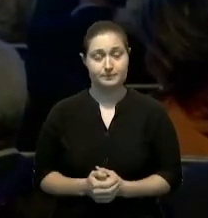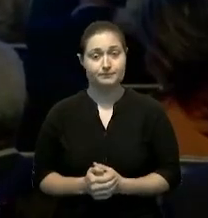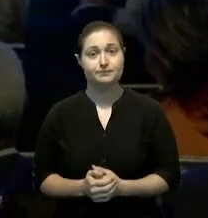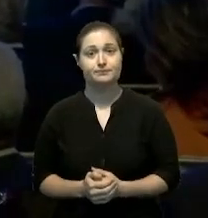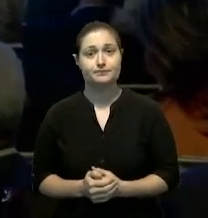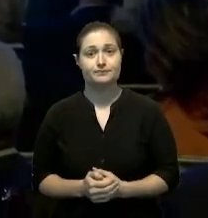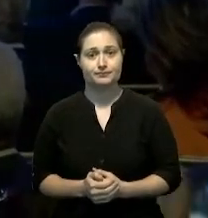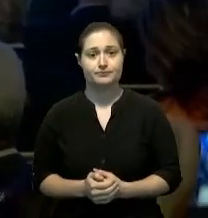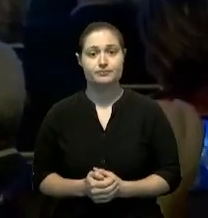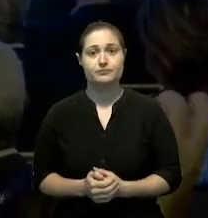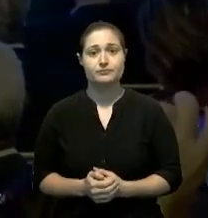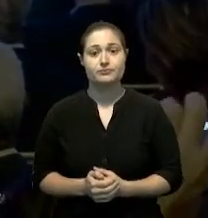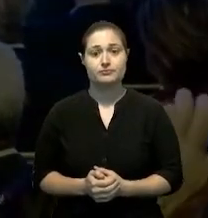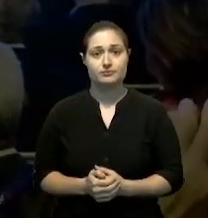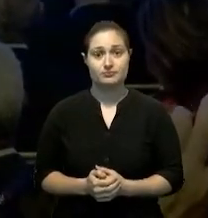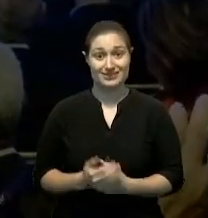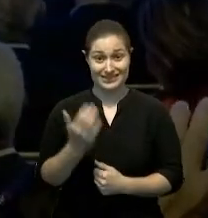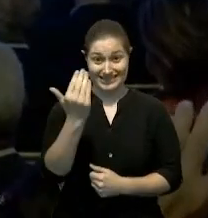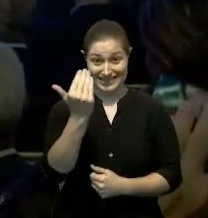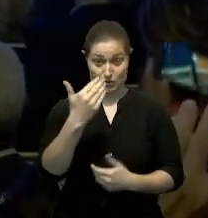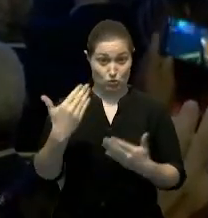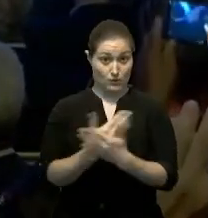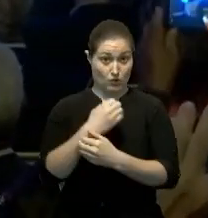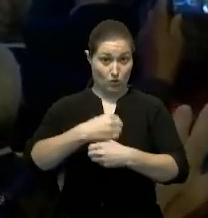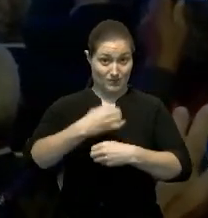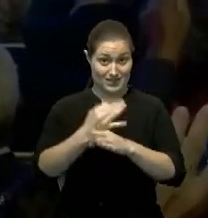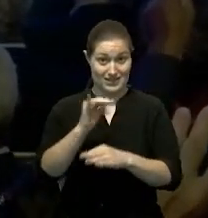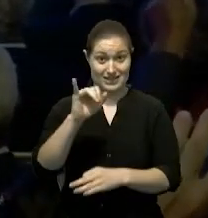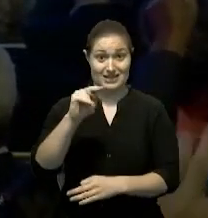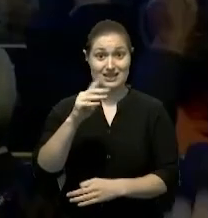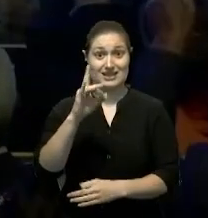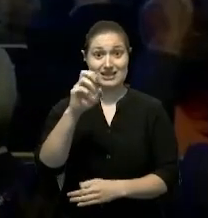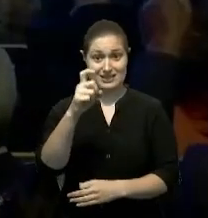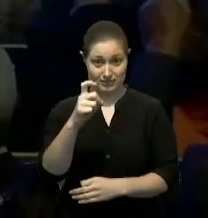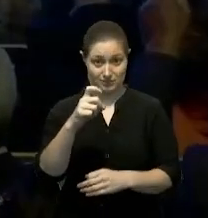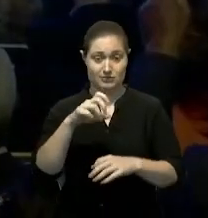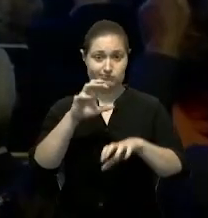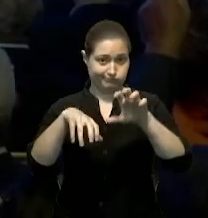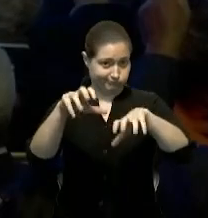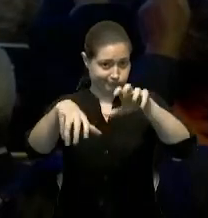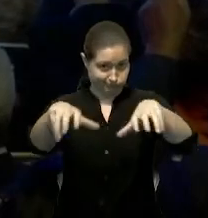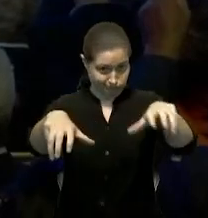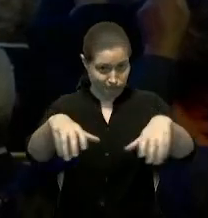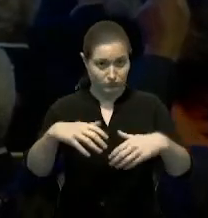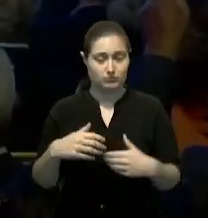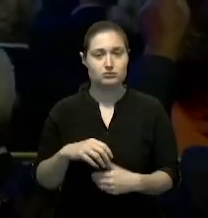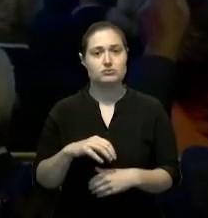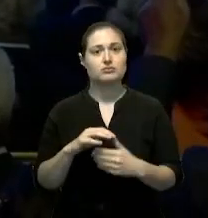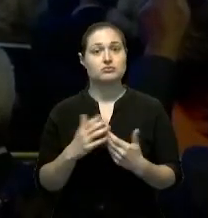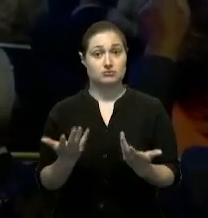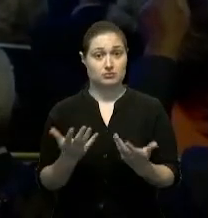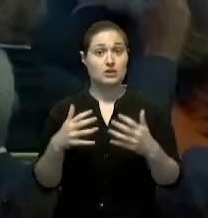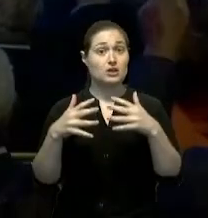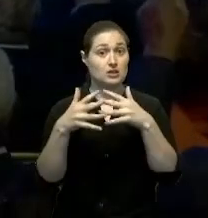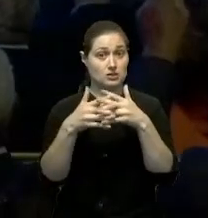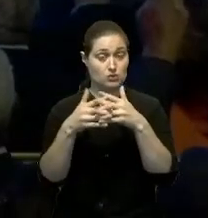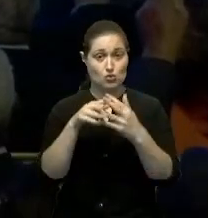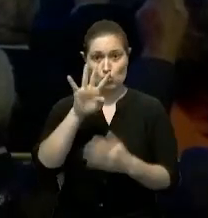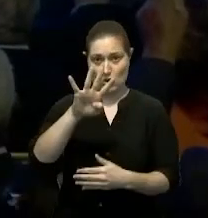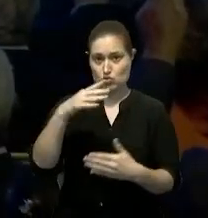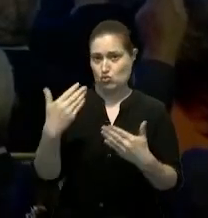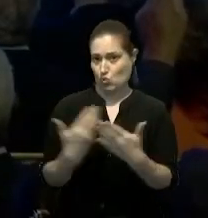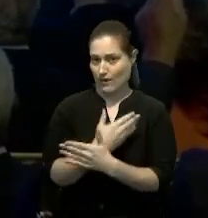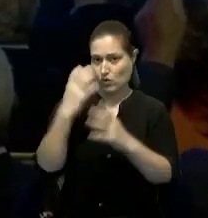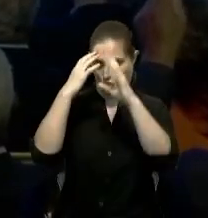tenemos 15 nuevas oficinas del INDEX para atención a nuestras comunidades, tenemos en Estados Unidos cuatro nuevos